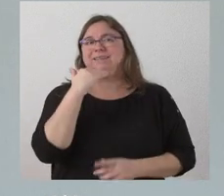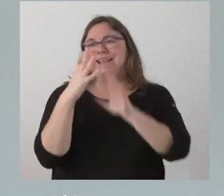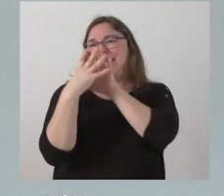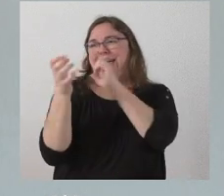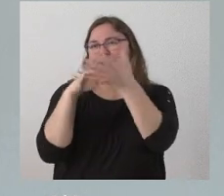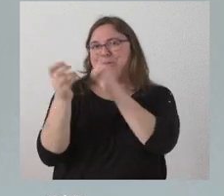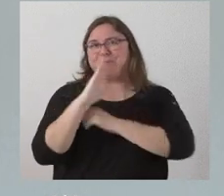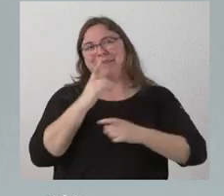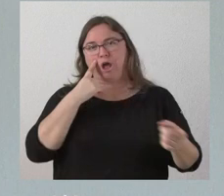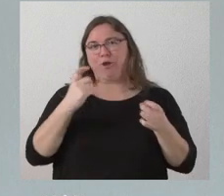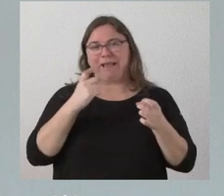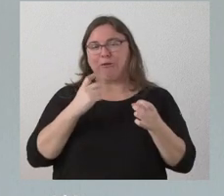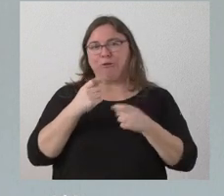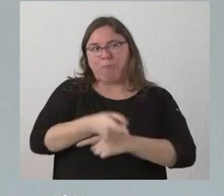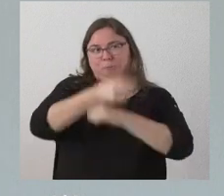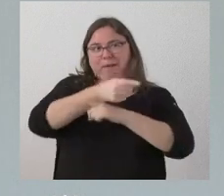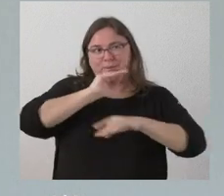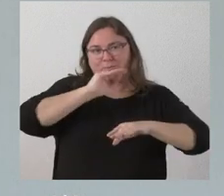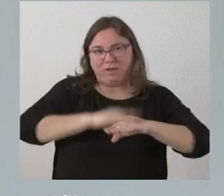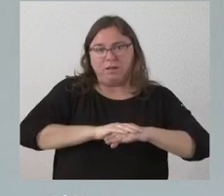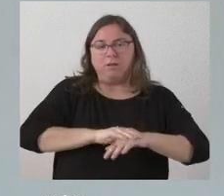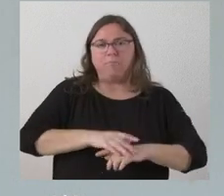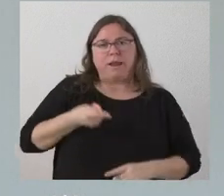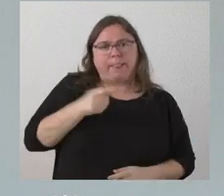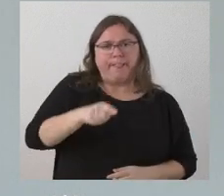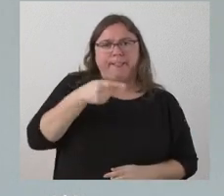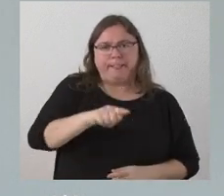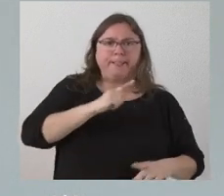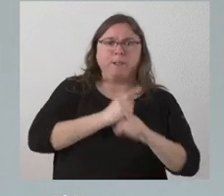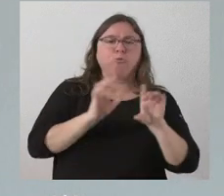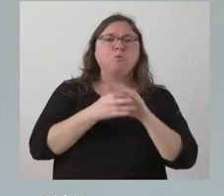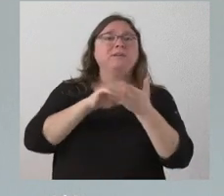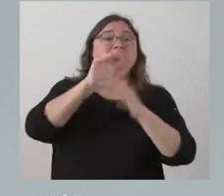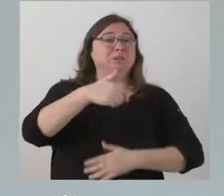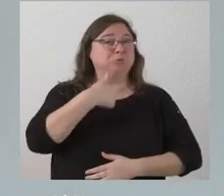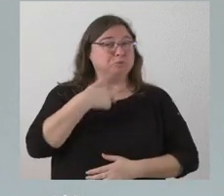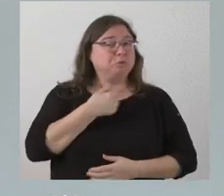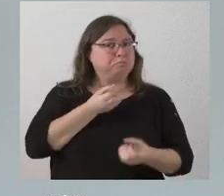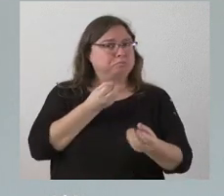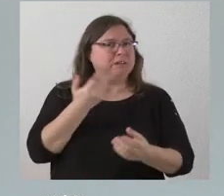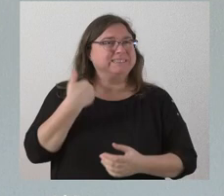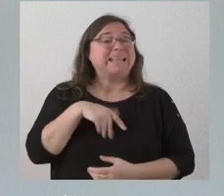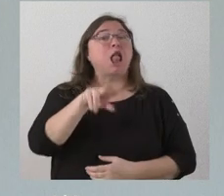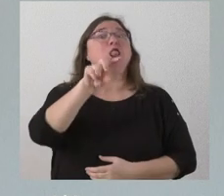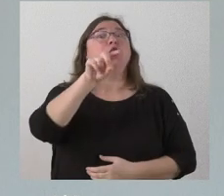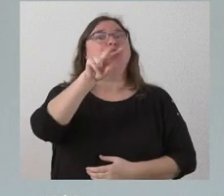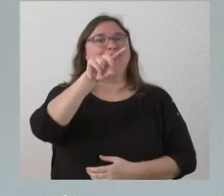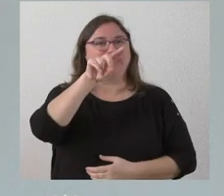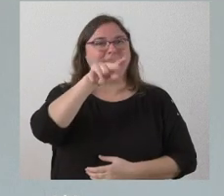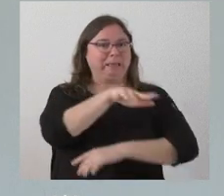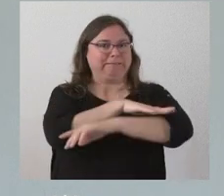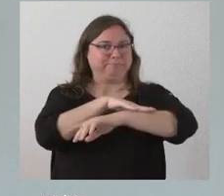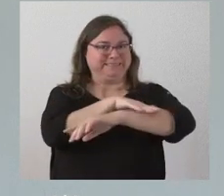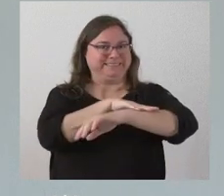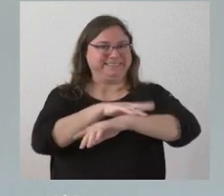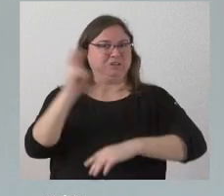entre ellos siguiendo algún tipo de instrucción precisa para meterse con la Junta de Castilla y León yo he contado personalmente que en los últimos días son doce los ministros que